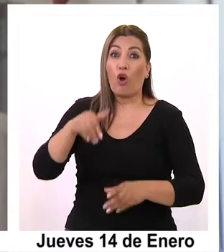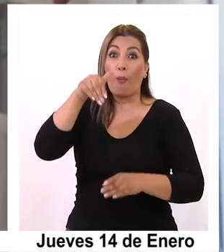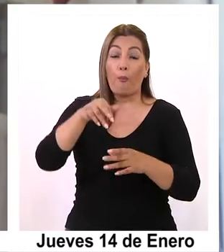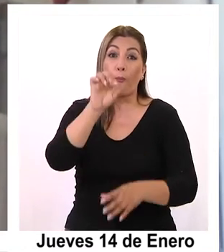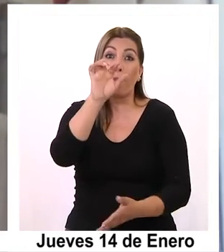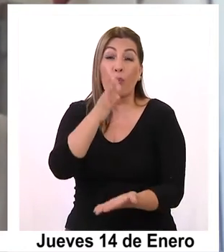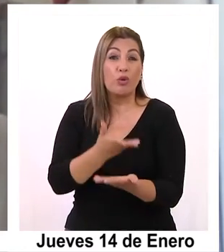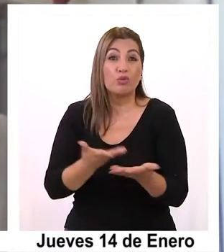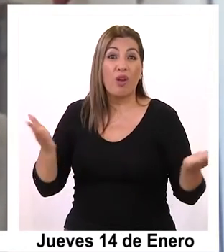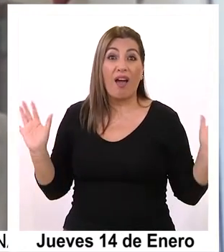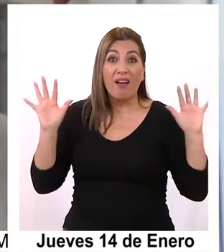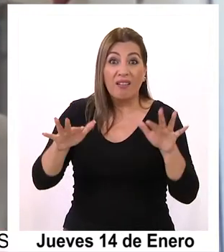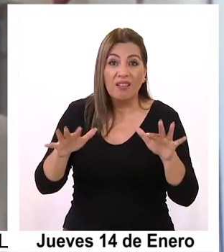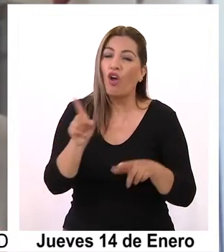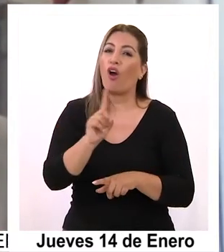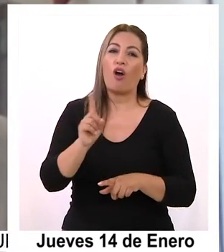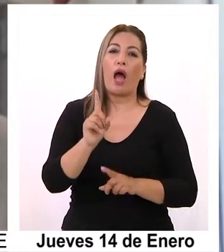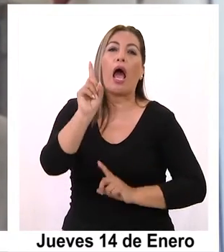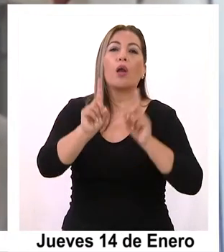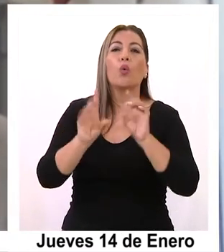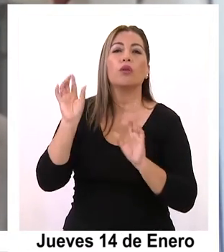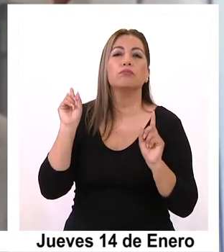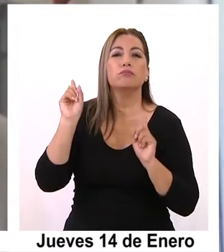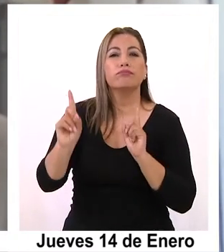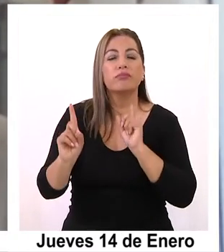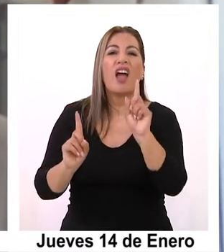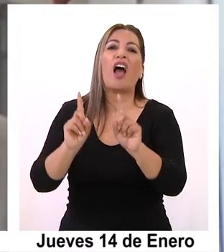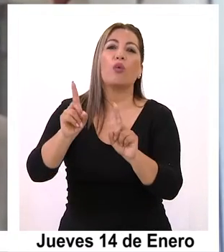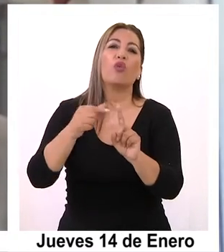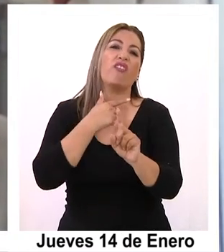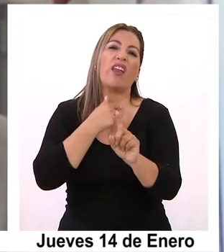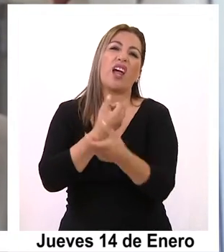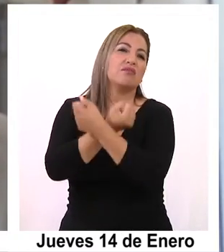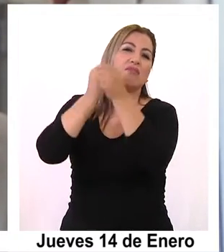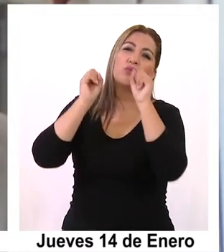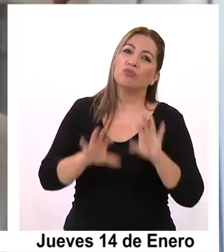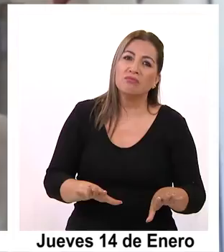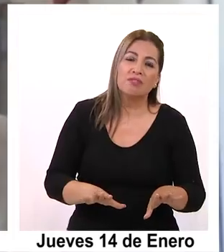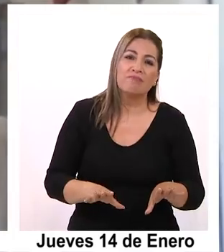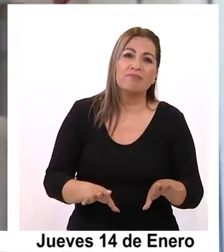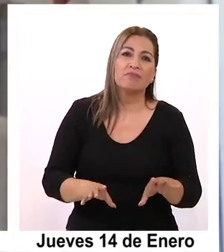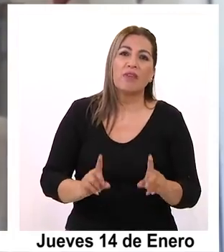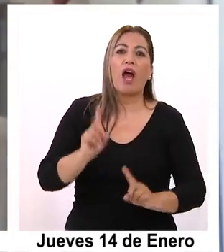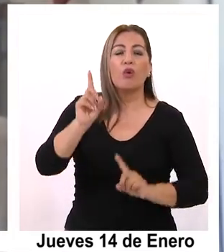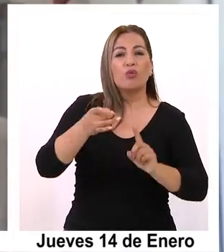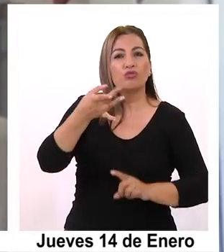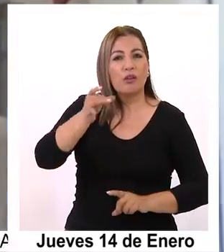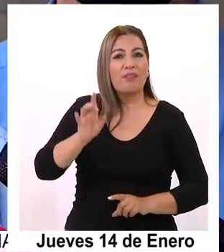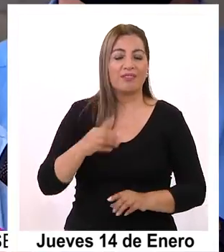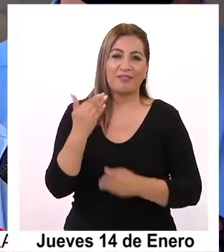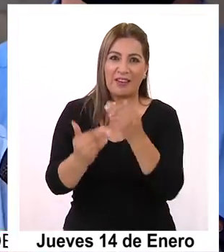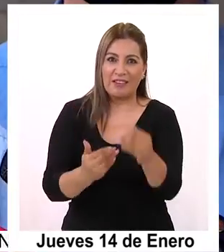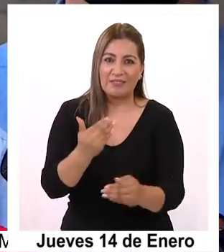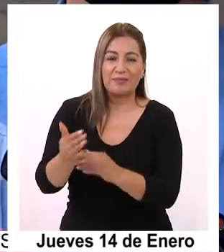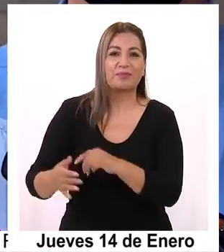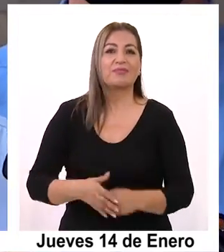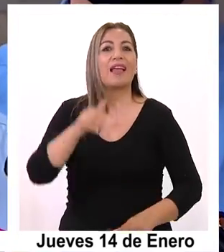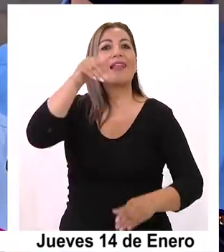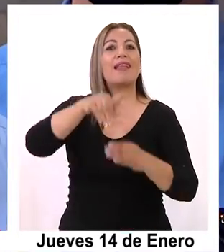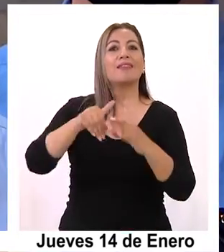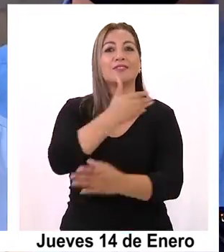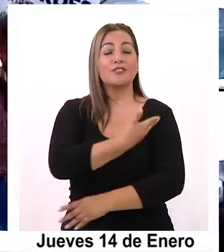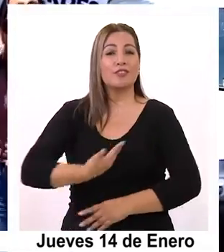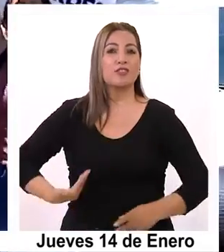muchos se van a quedar efectivamente en el camino, pero han pasado, yo diría, cosas interesantes. La elección